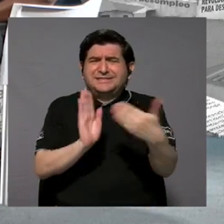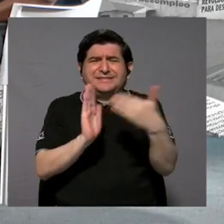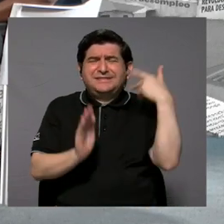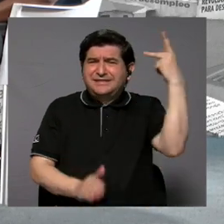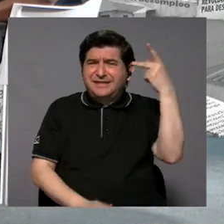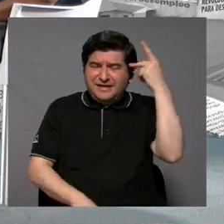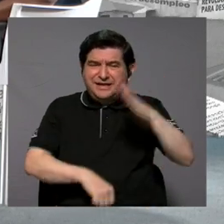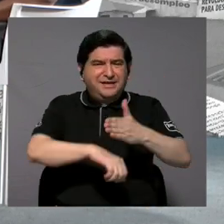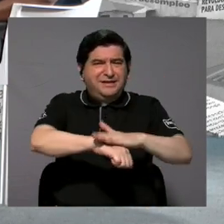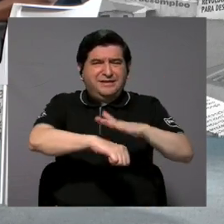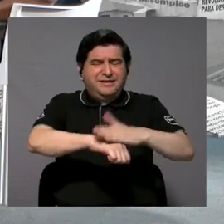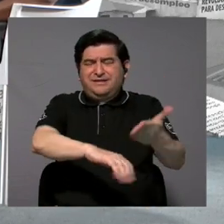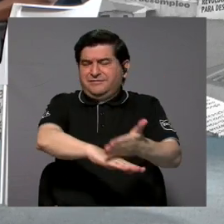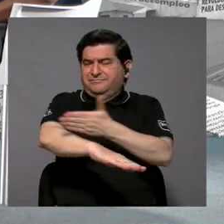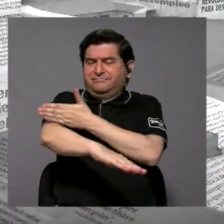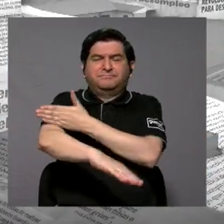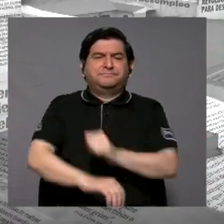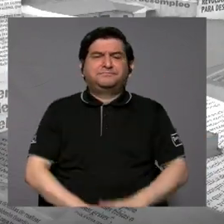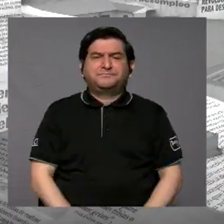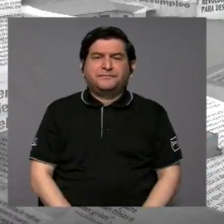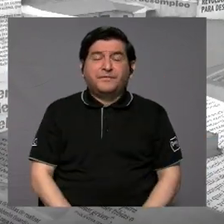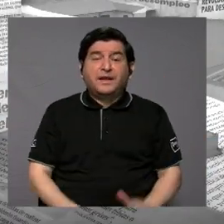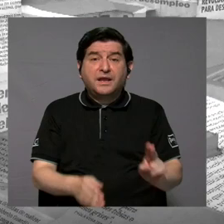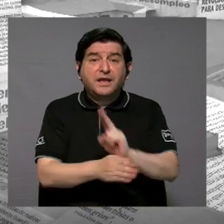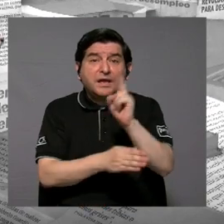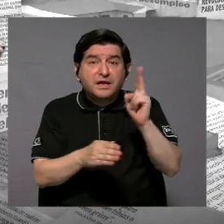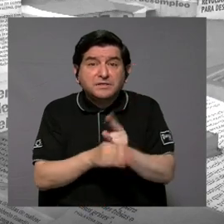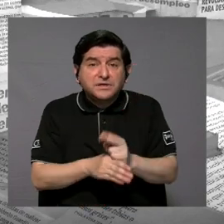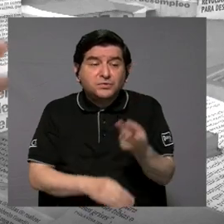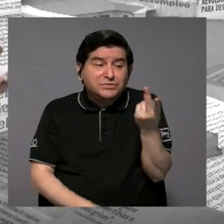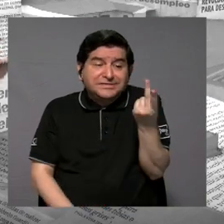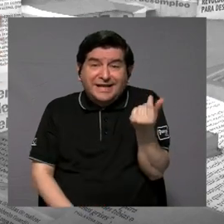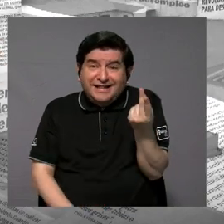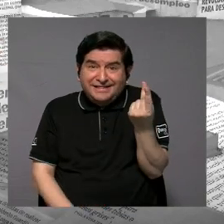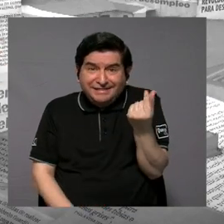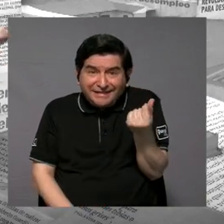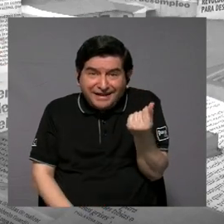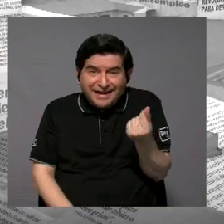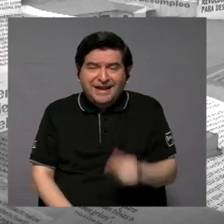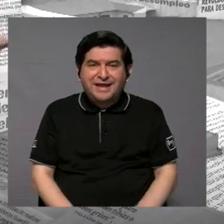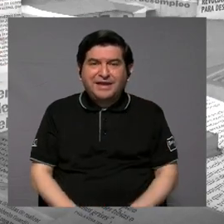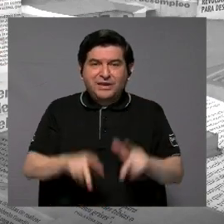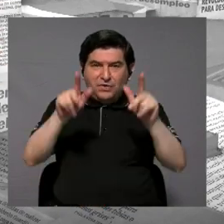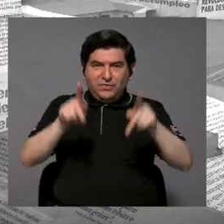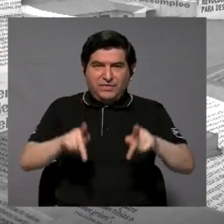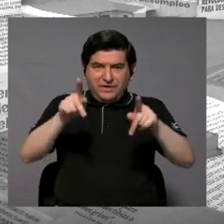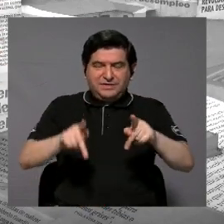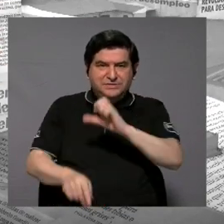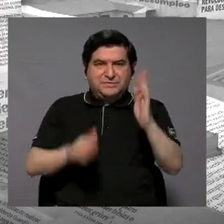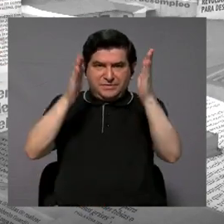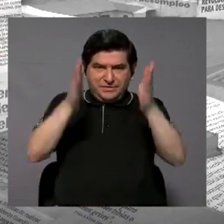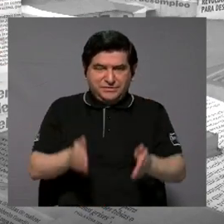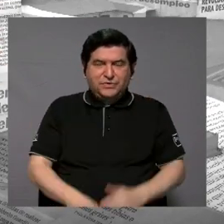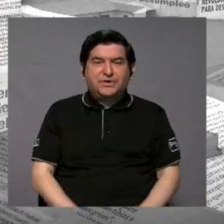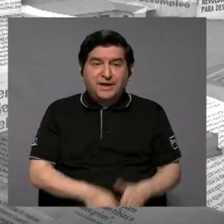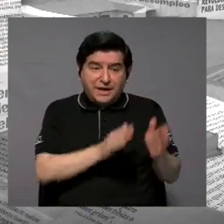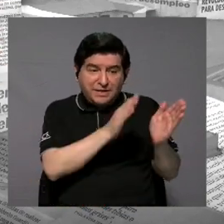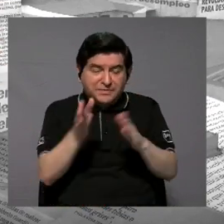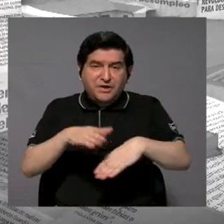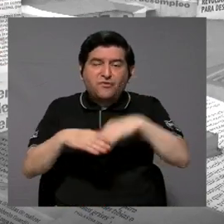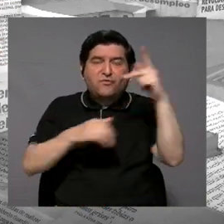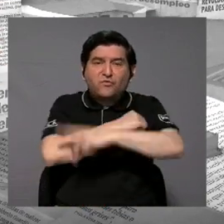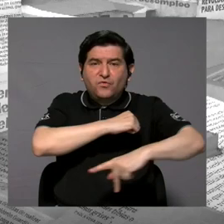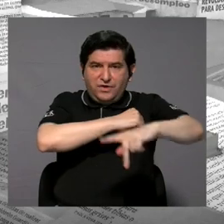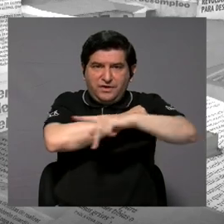política que no nos permite avanzar. Pero además, es que se está usando el dinero de los costarricenses para preparar, inclusive